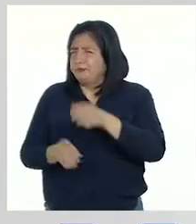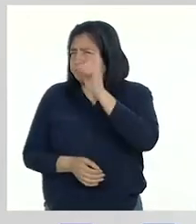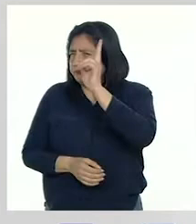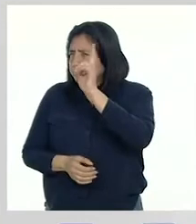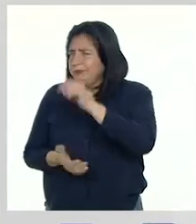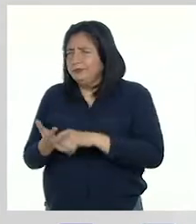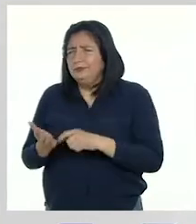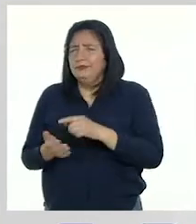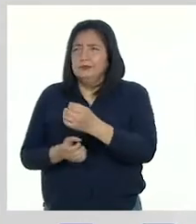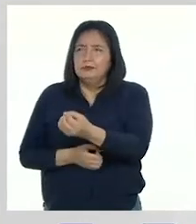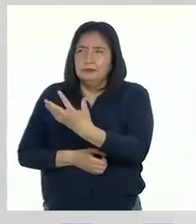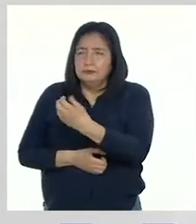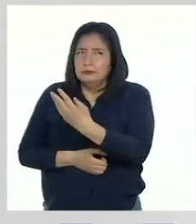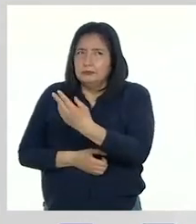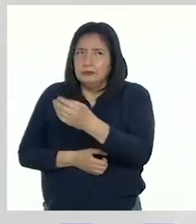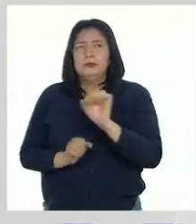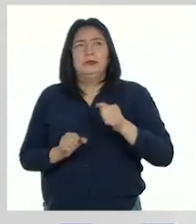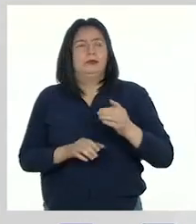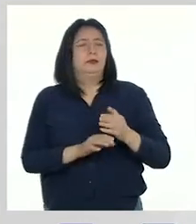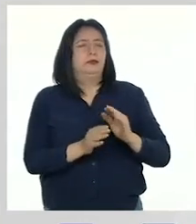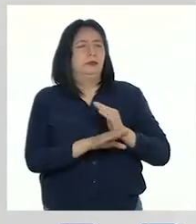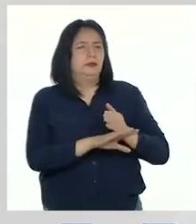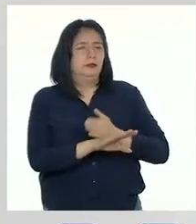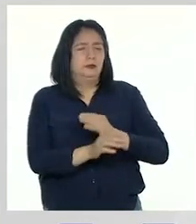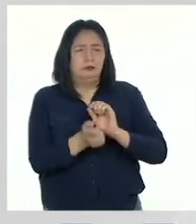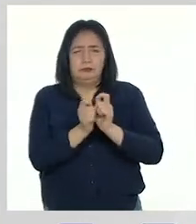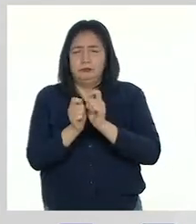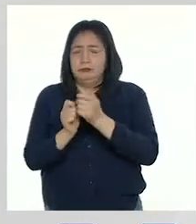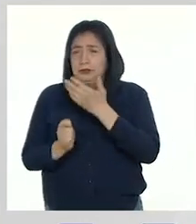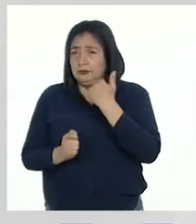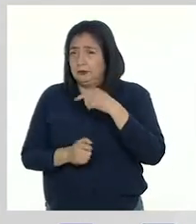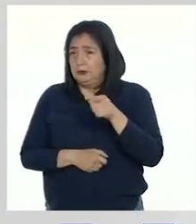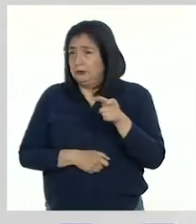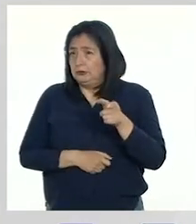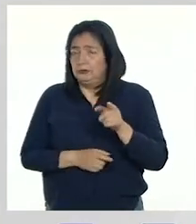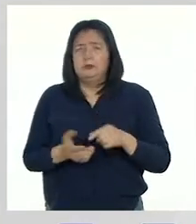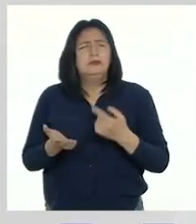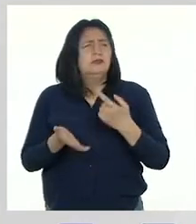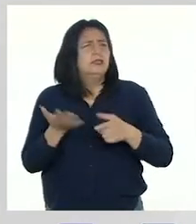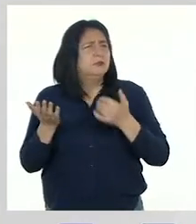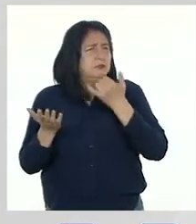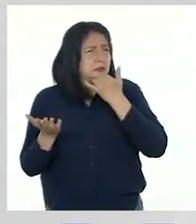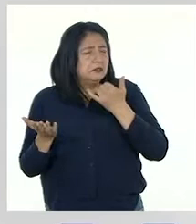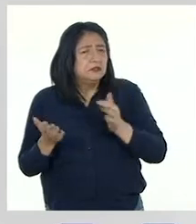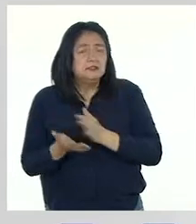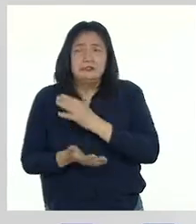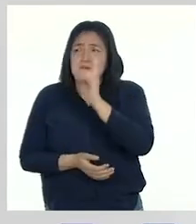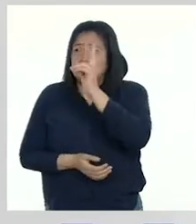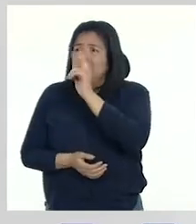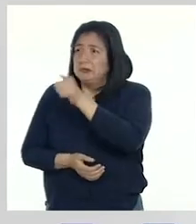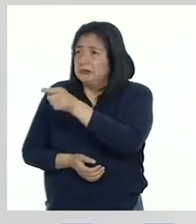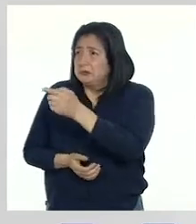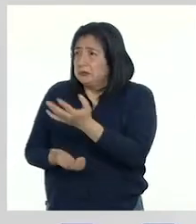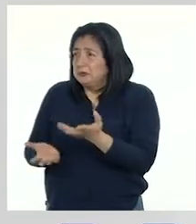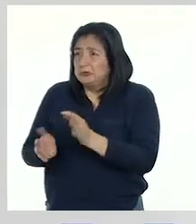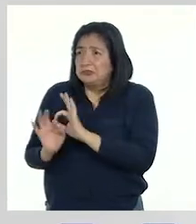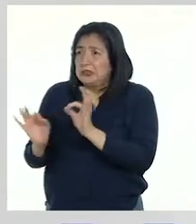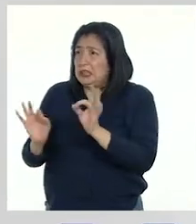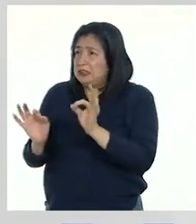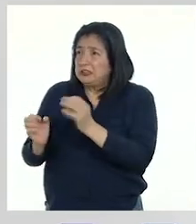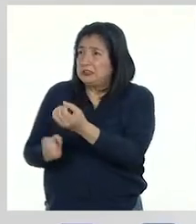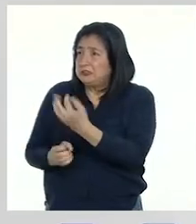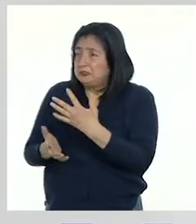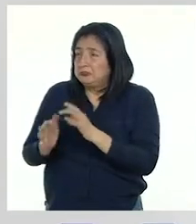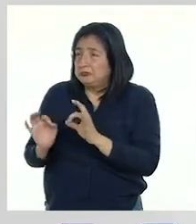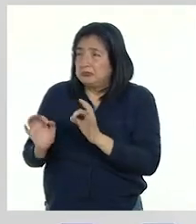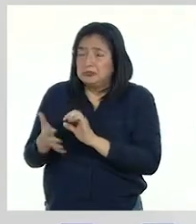profesor te permitieron mejorar, como en el caso de Alejandra? ¿Qué habría pasado si tu profesor o profesora no te